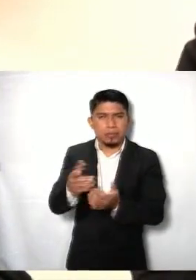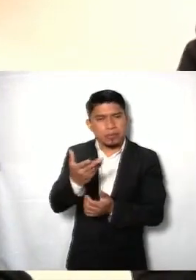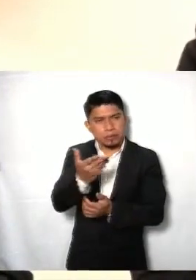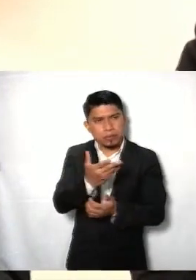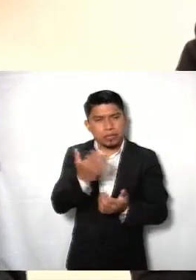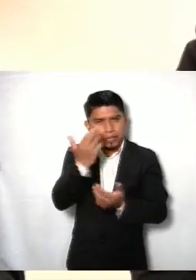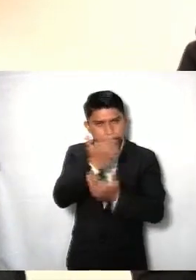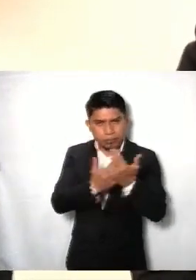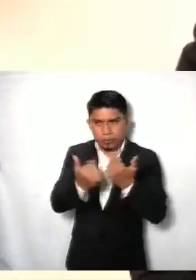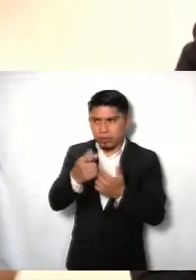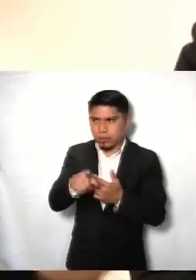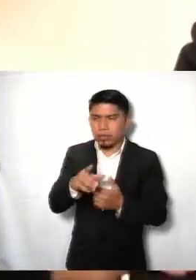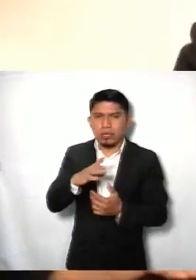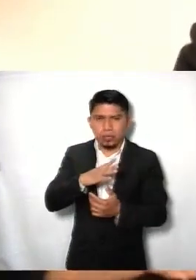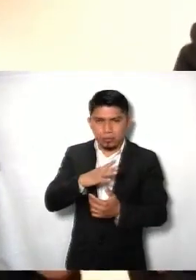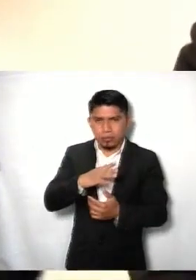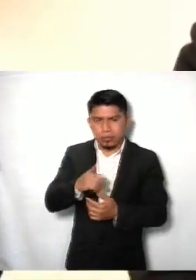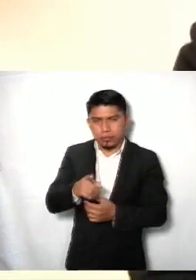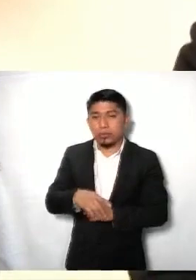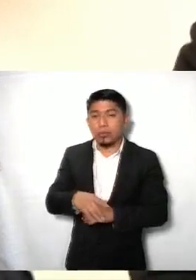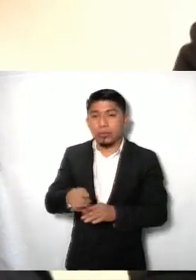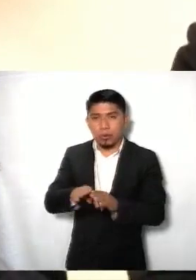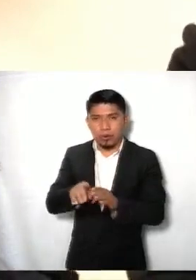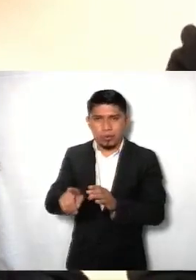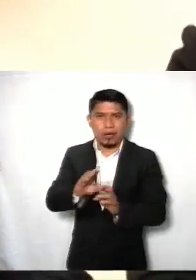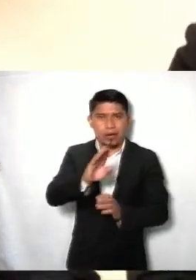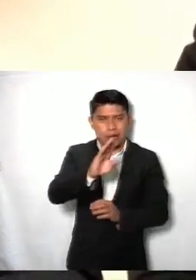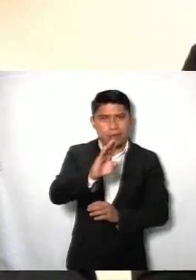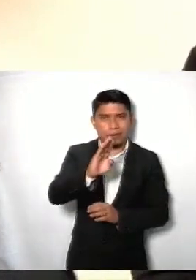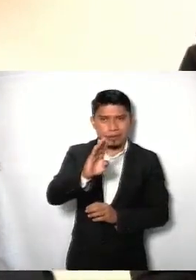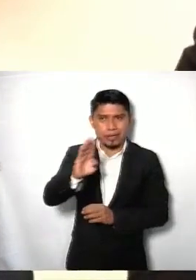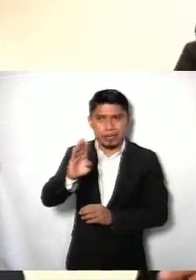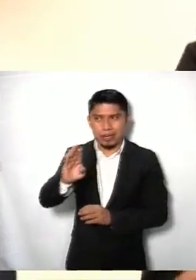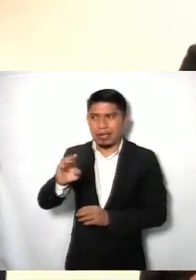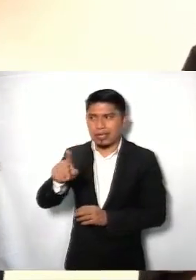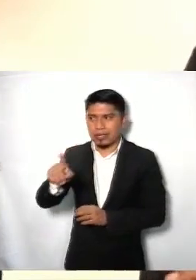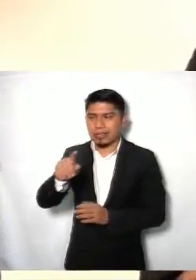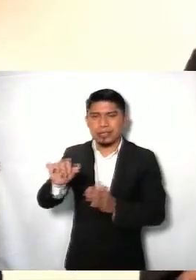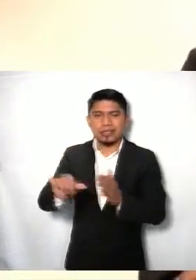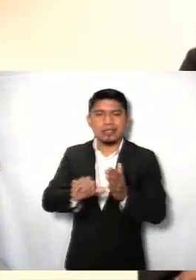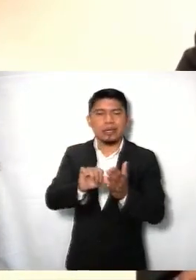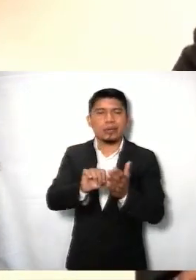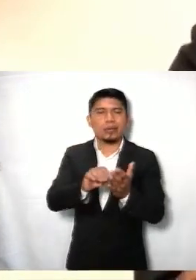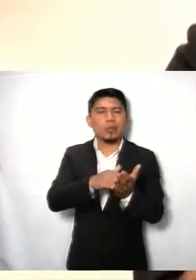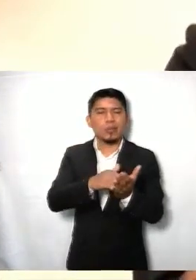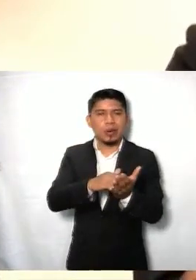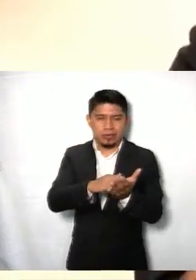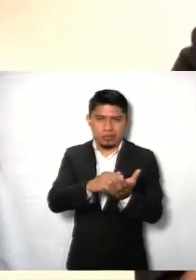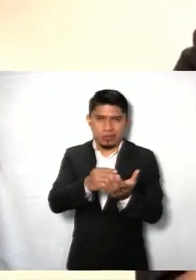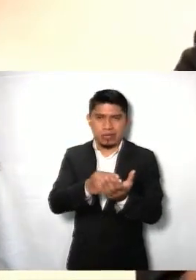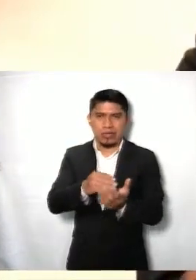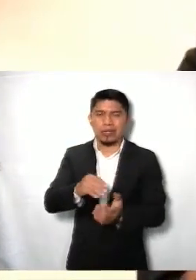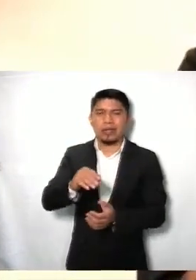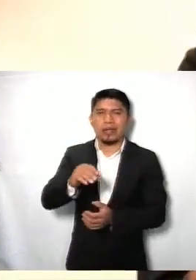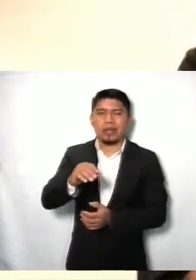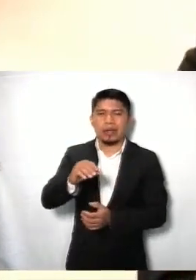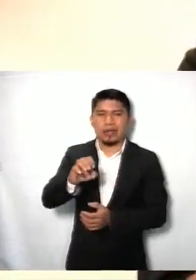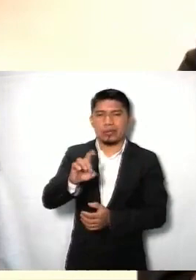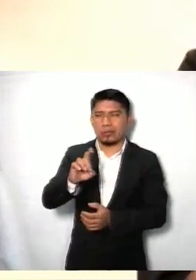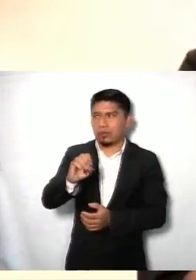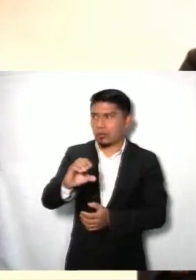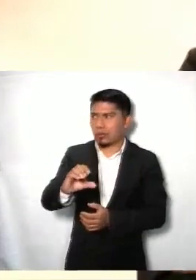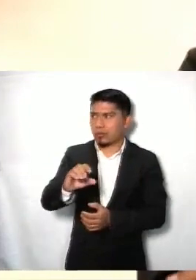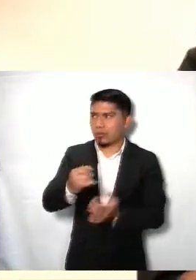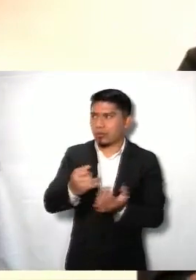recursos de revisión. Y tenemos un muy modesto, no como nuestra biblioteca, en nuestra biblioteca central, de documentación, el CEDOC, donde hay un